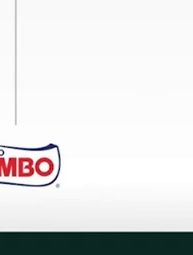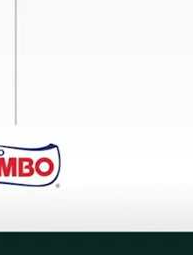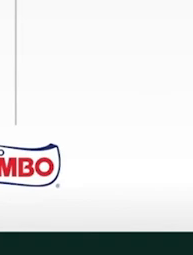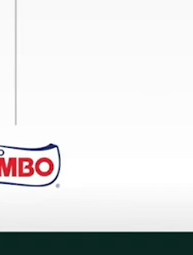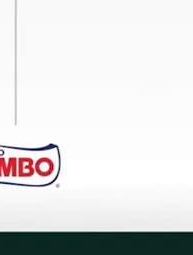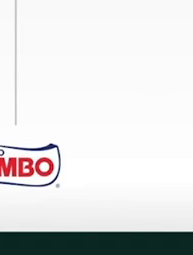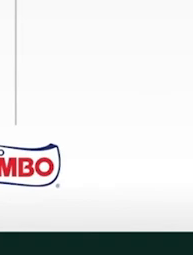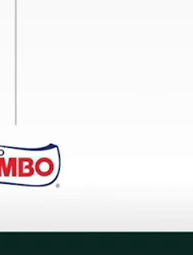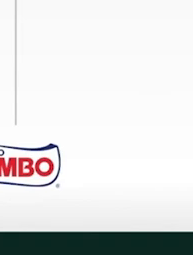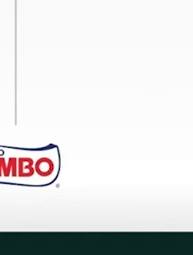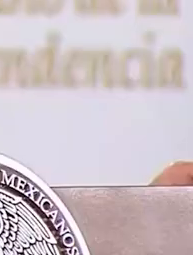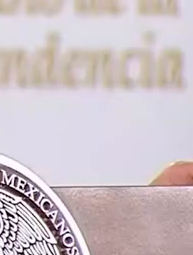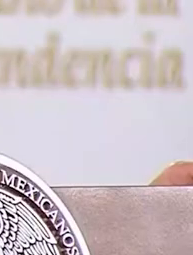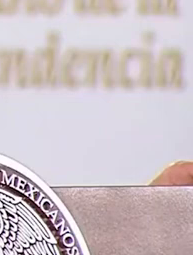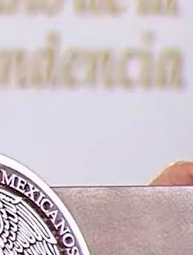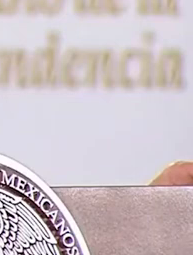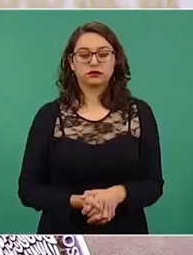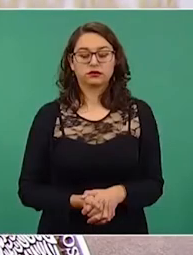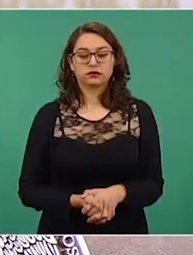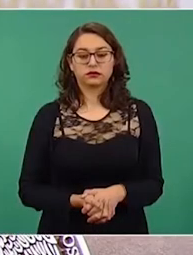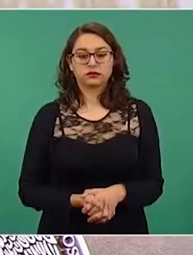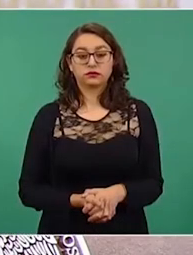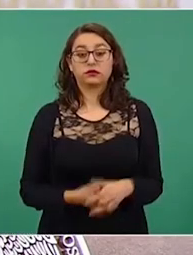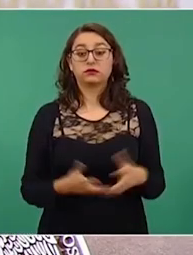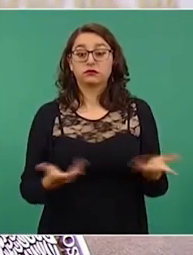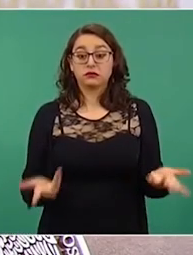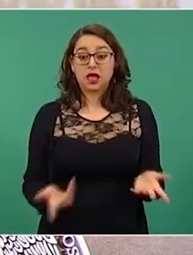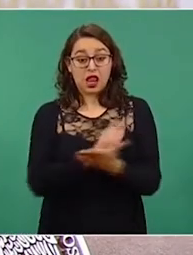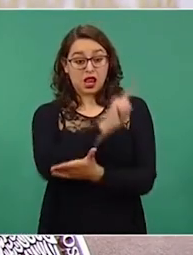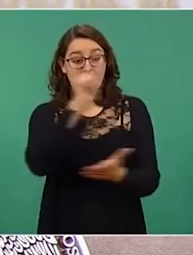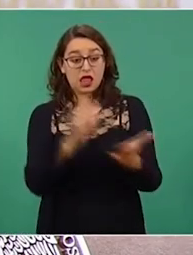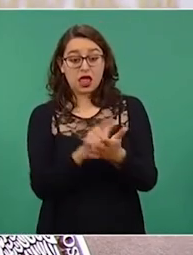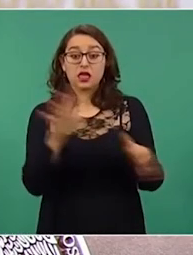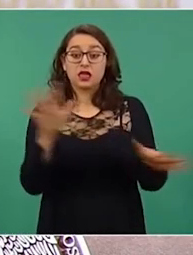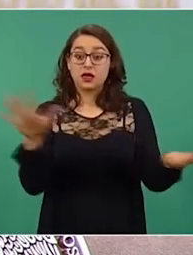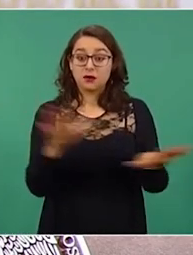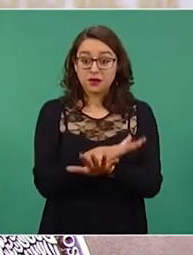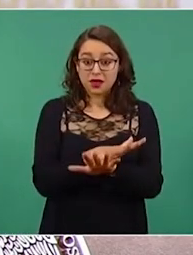para que el pueblo de México no pague más por el servicio de luz.